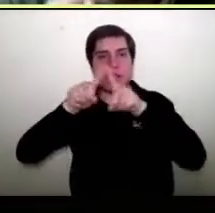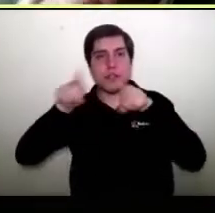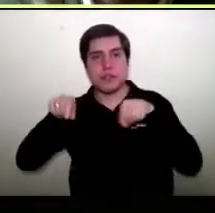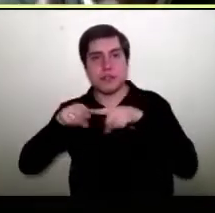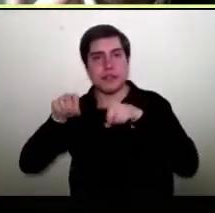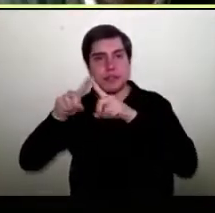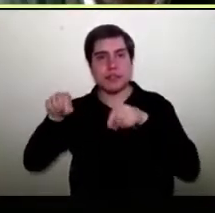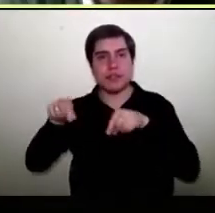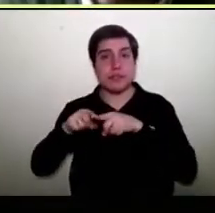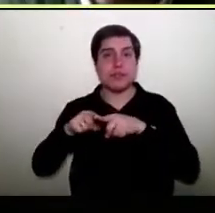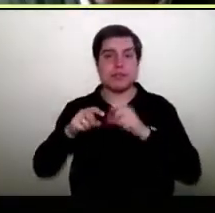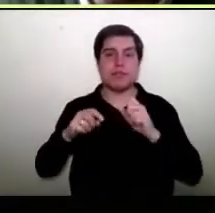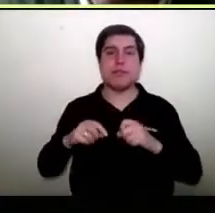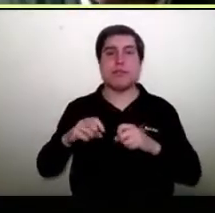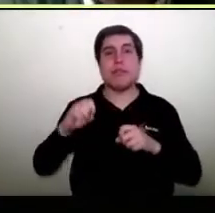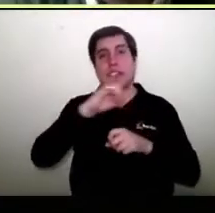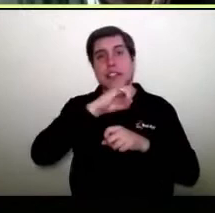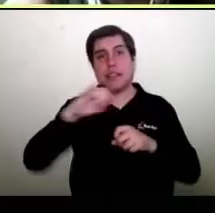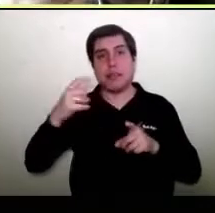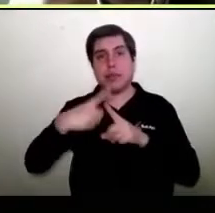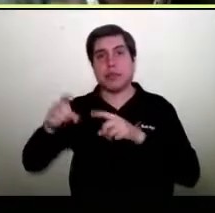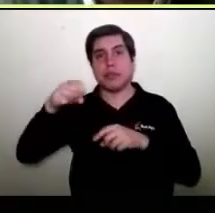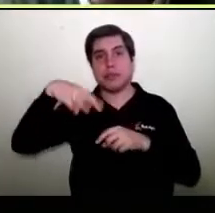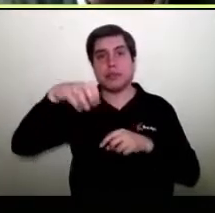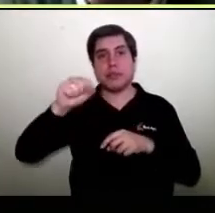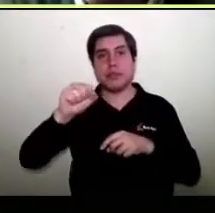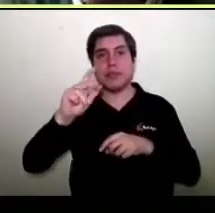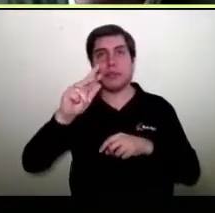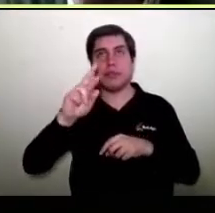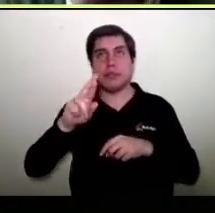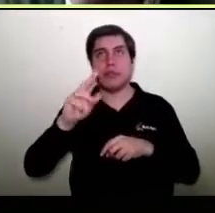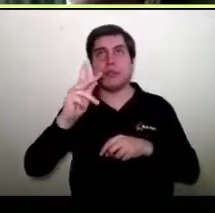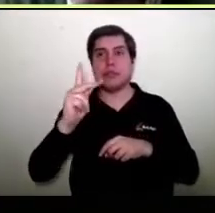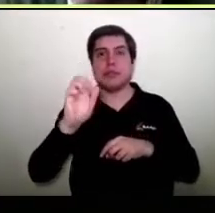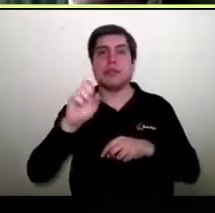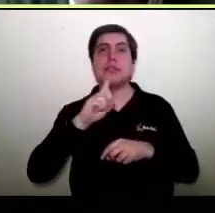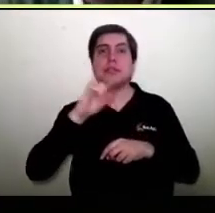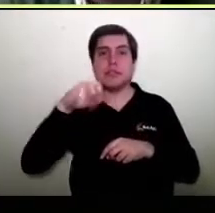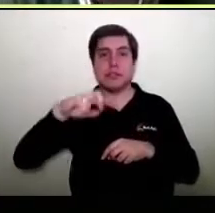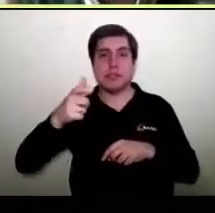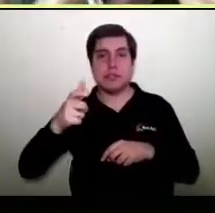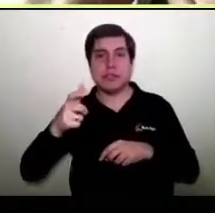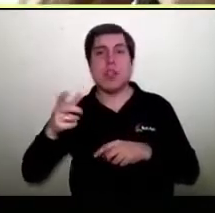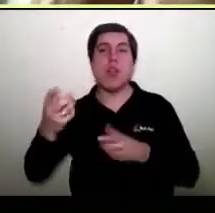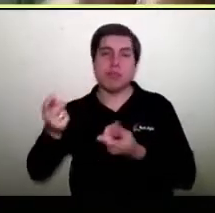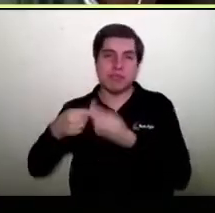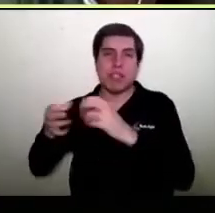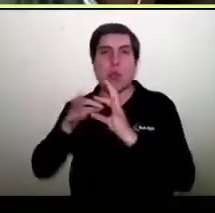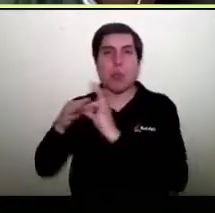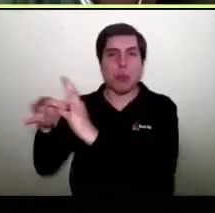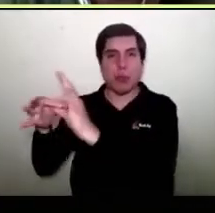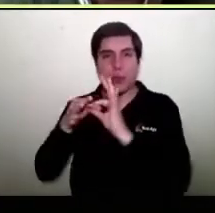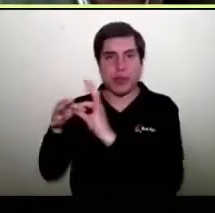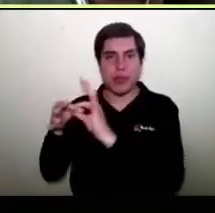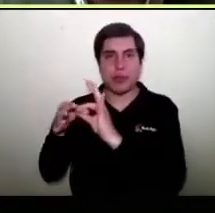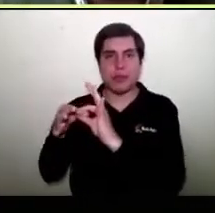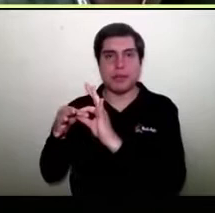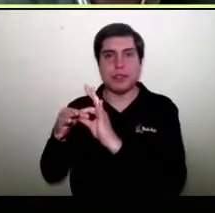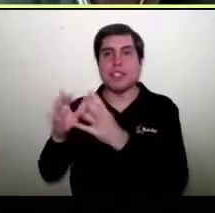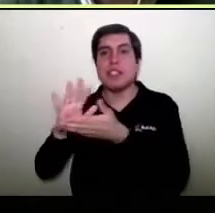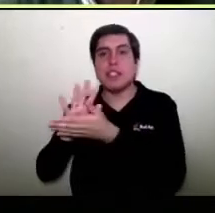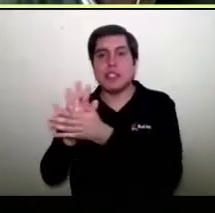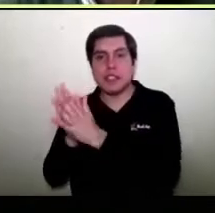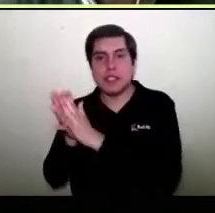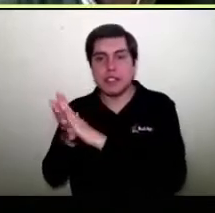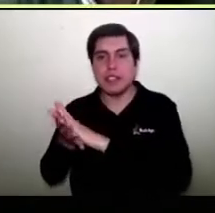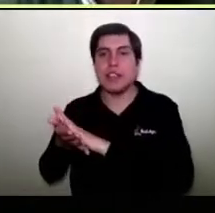es que es el marketing unificado. Es cuando existe un responsable de generar marketing y que genera que todos vayan